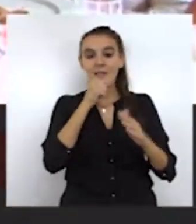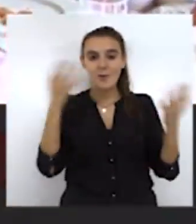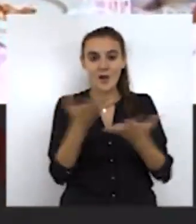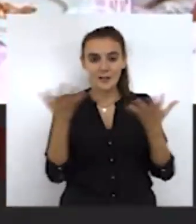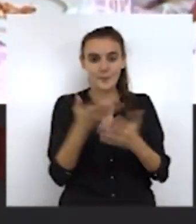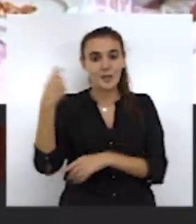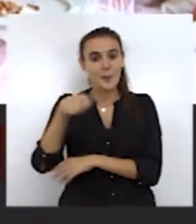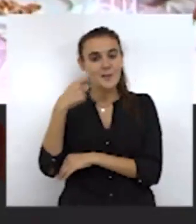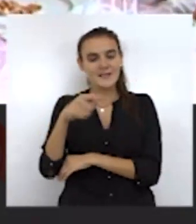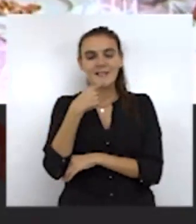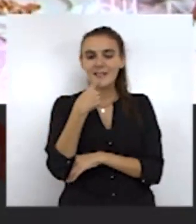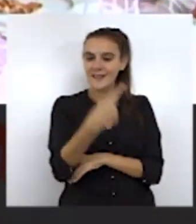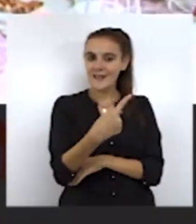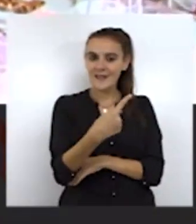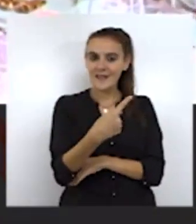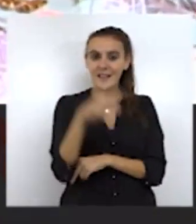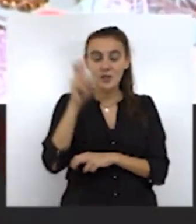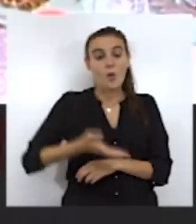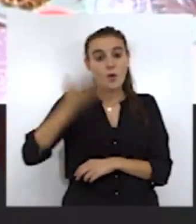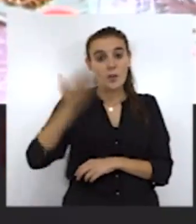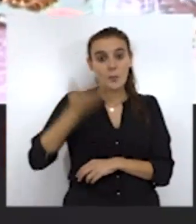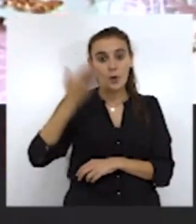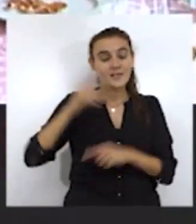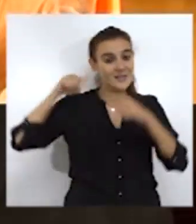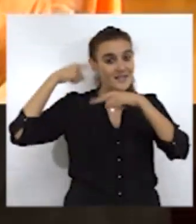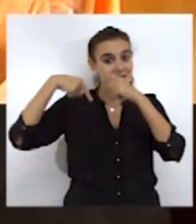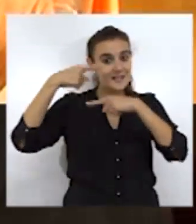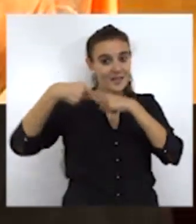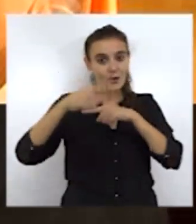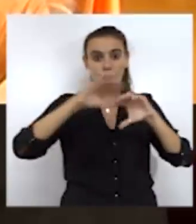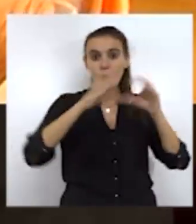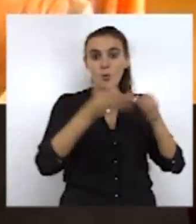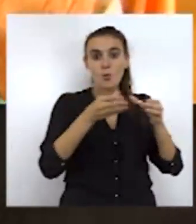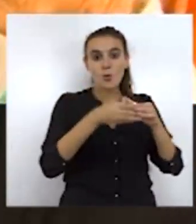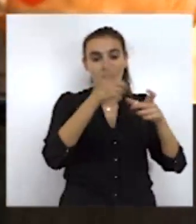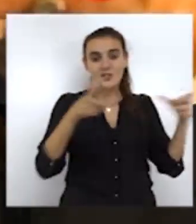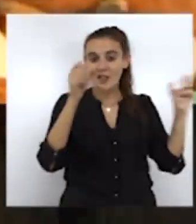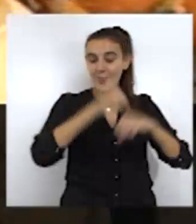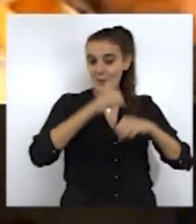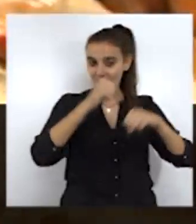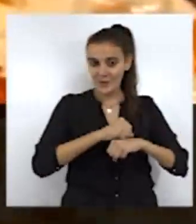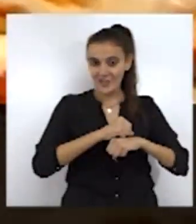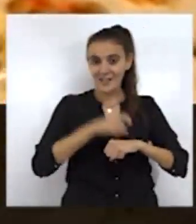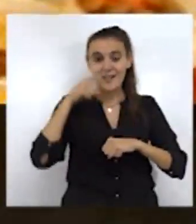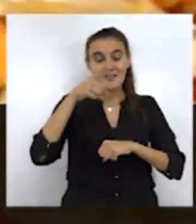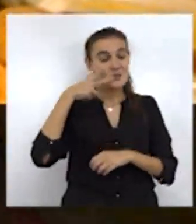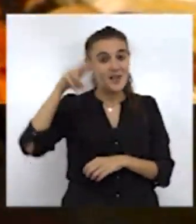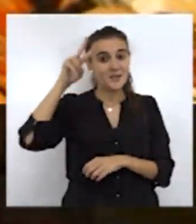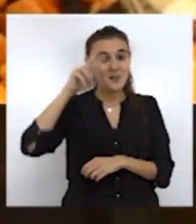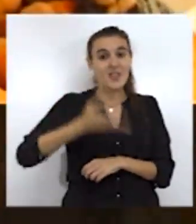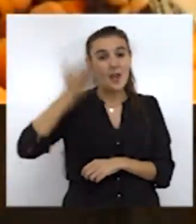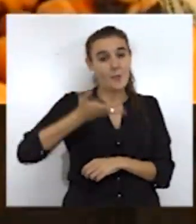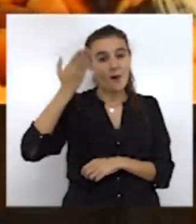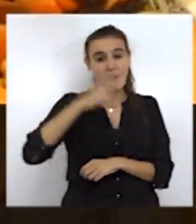El presidente de la ciudad ha destacado que supone poner en valor nuestras tradiciones con un colectivo como el de nuestros mayores, que suman experiencia,